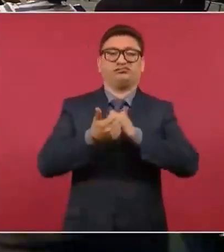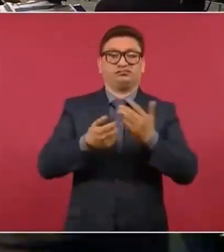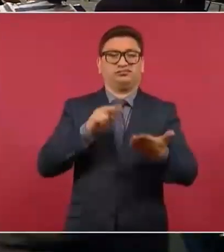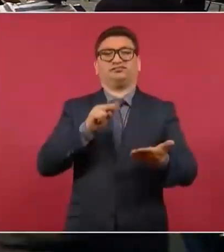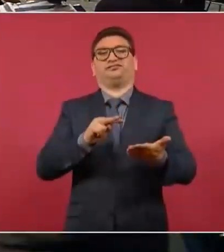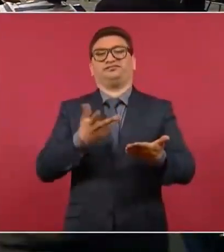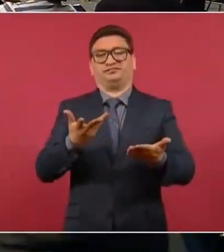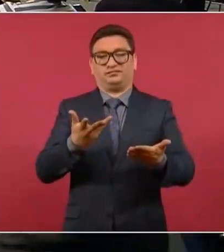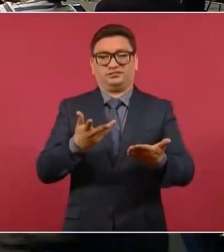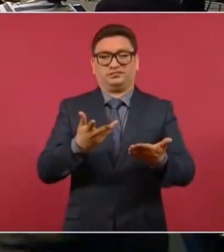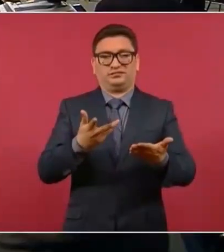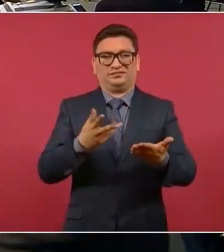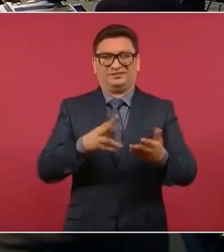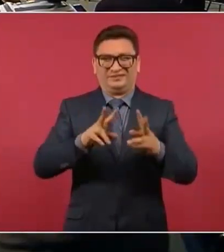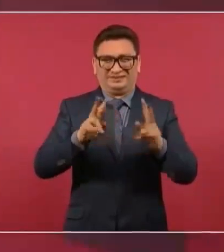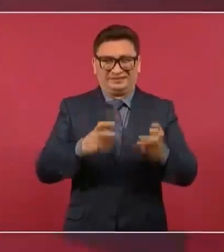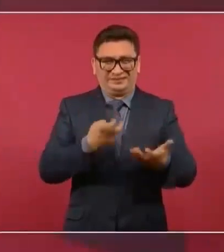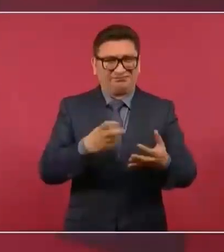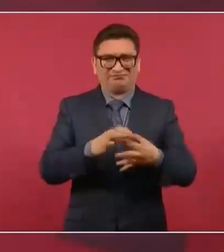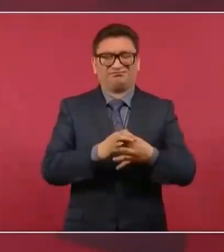No tiene nada que ver.